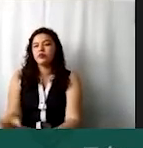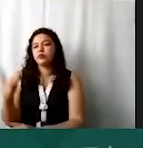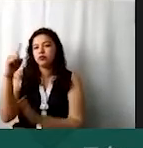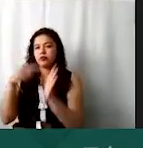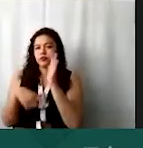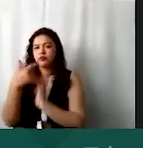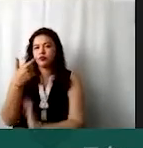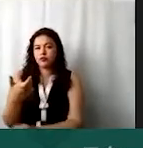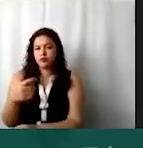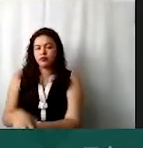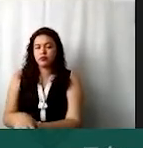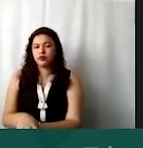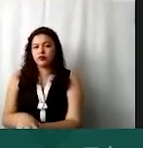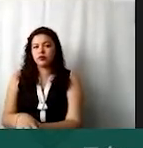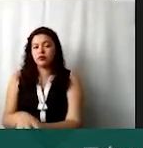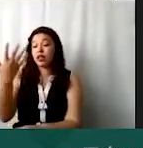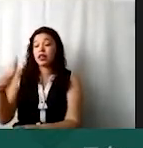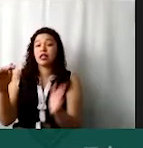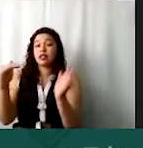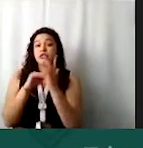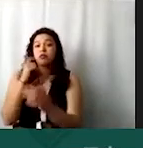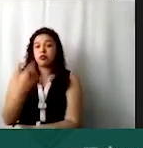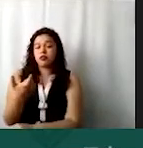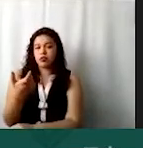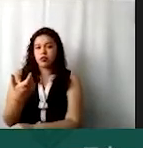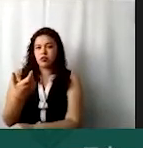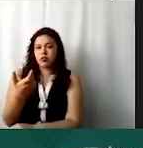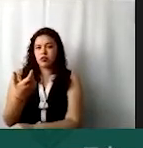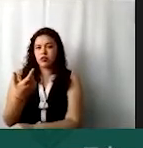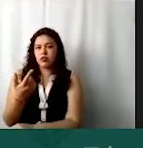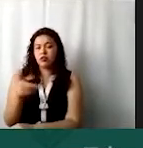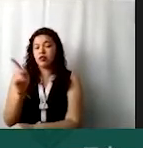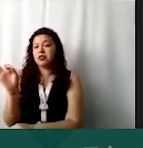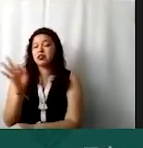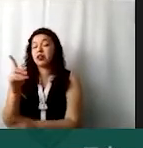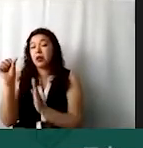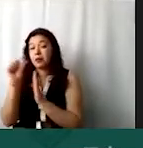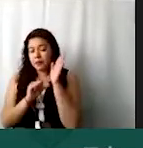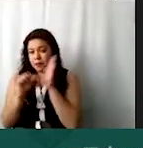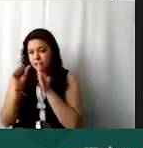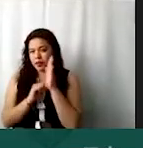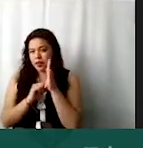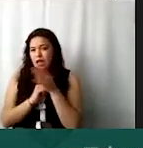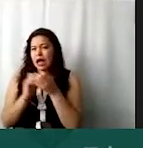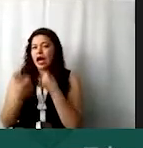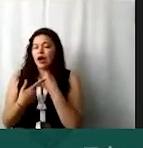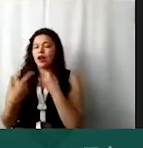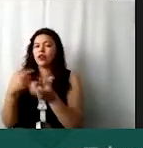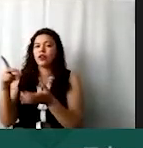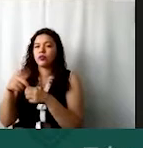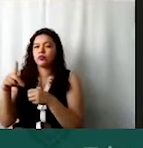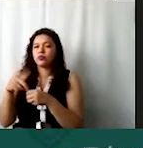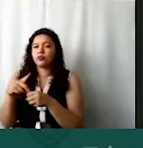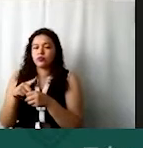¿Vale? Y otorgan 10 mil pesos mensuales a alguien. Pero a lo mejor hay un mes donde le otorgan un donativo más grande a una